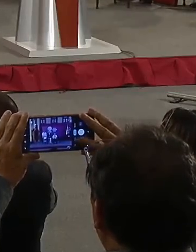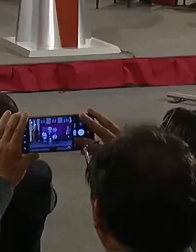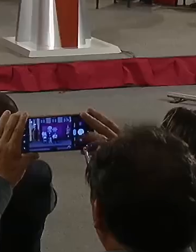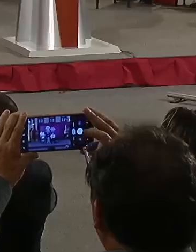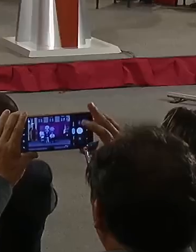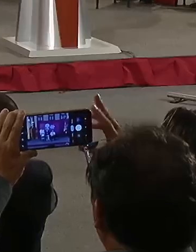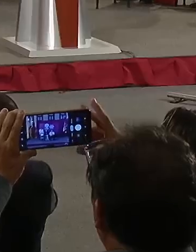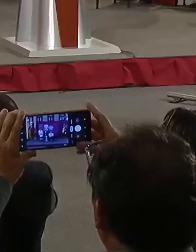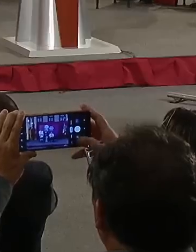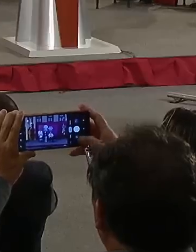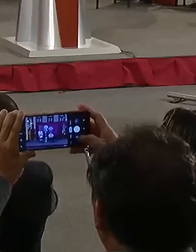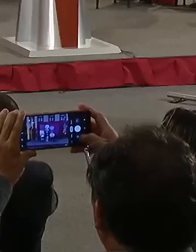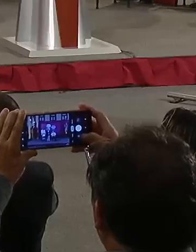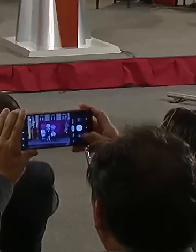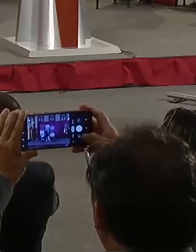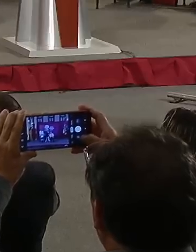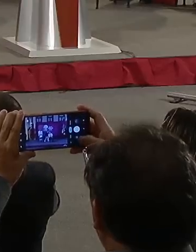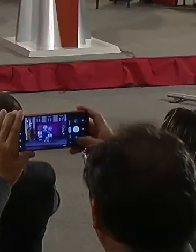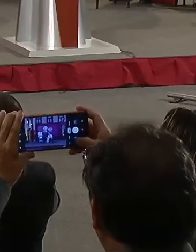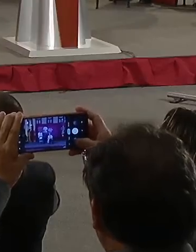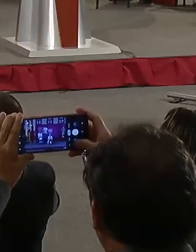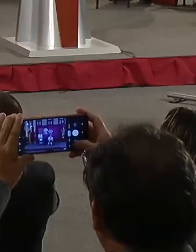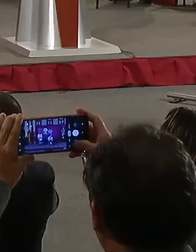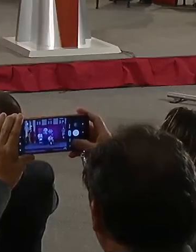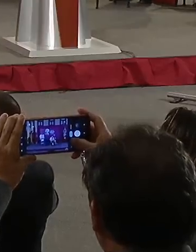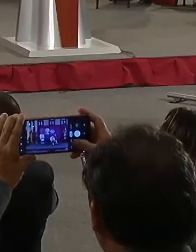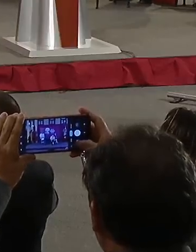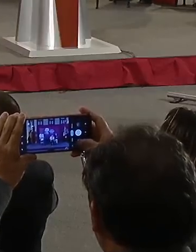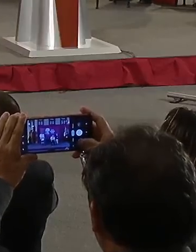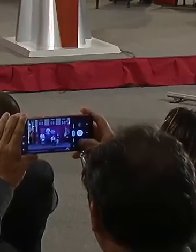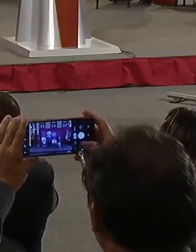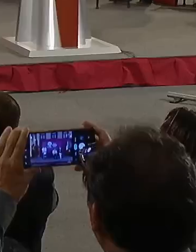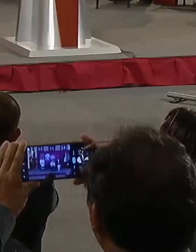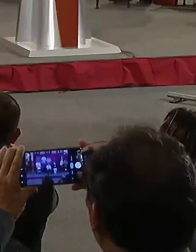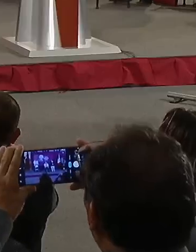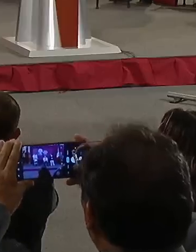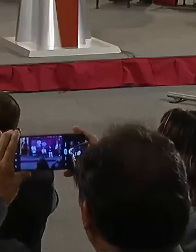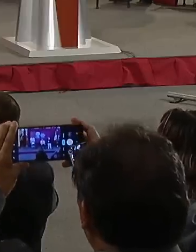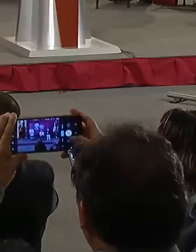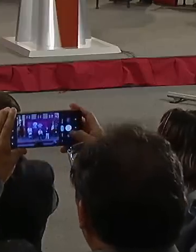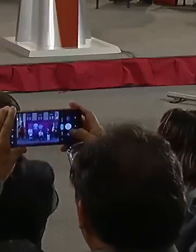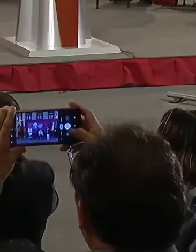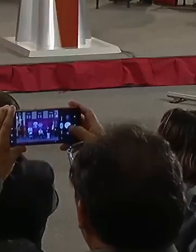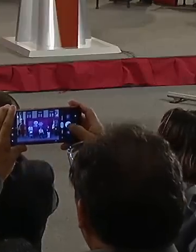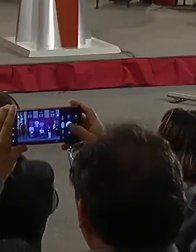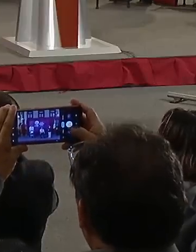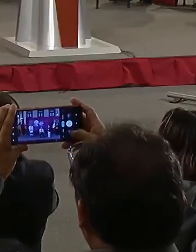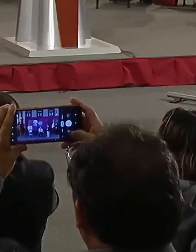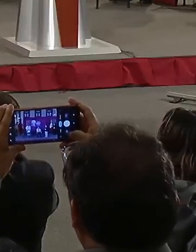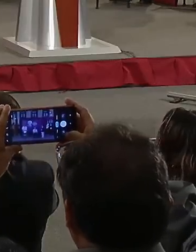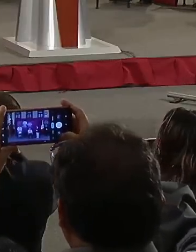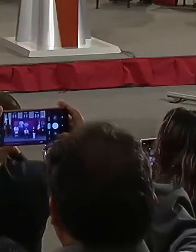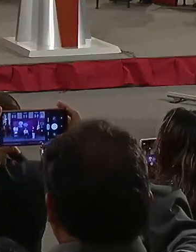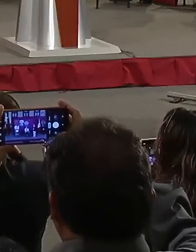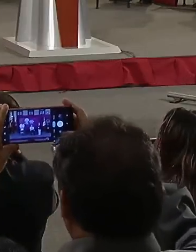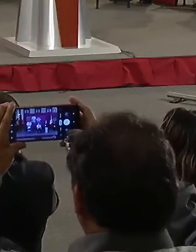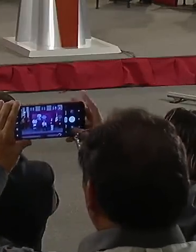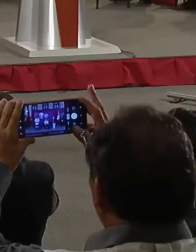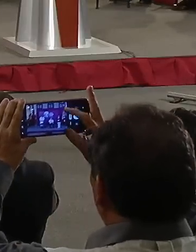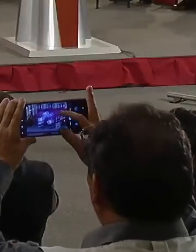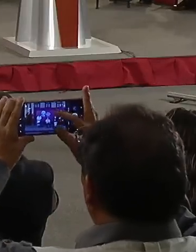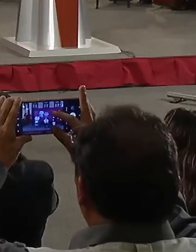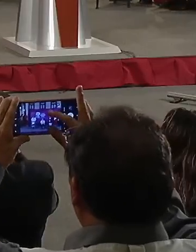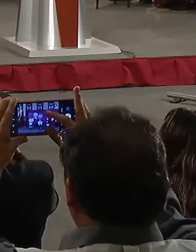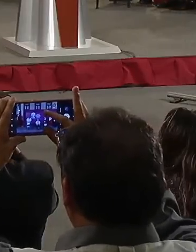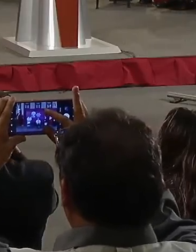Mi nombre, señor presidente, un gusto estar con usted el día de hoy. Lo vamos a vacunar contra influenza y COVID, Abdalá.